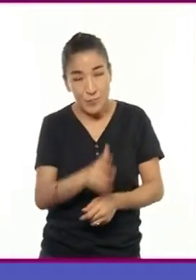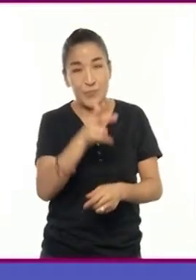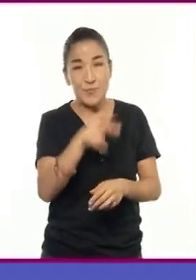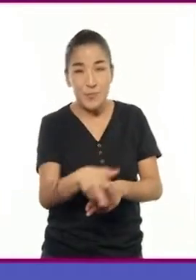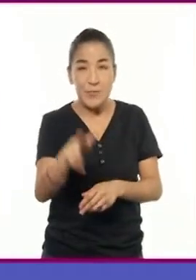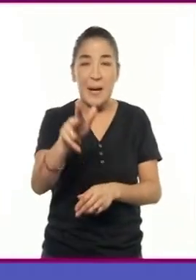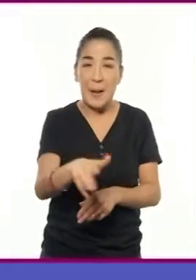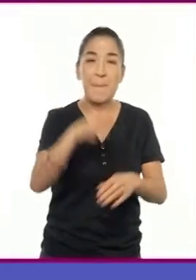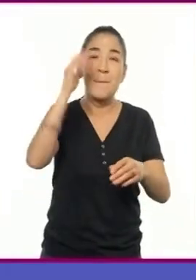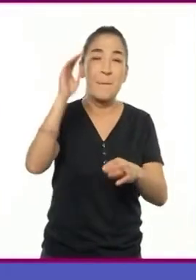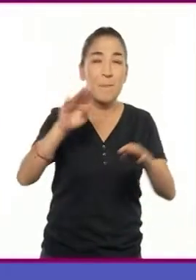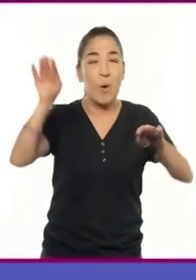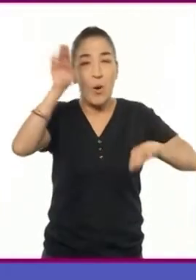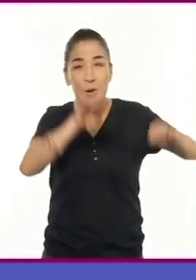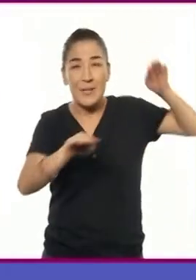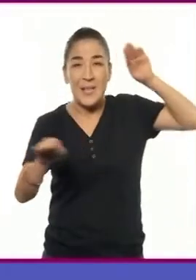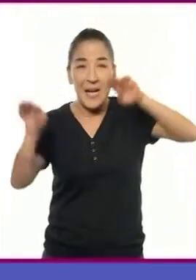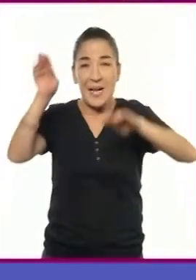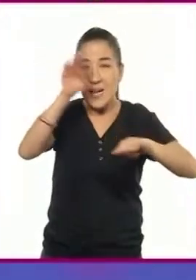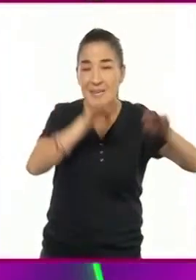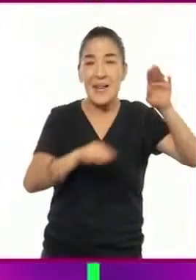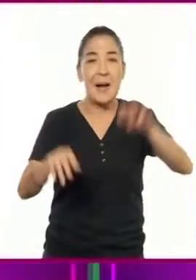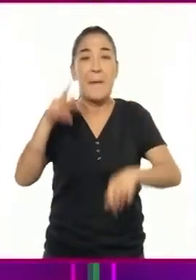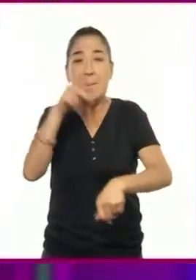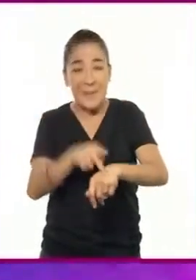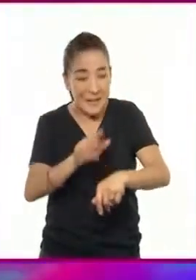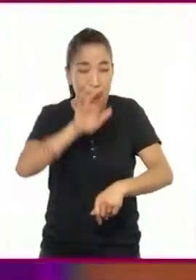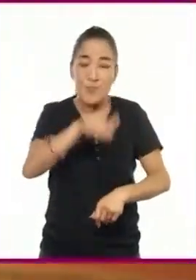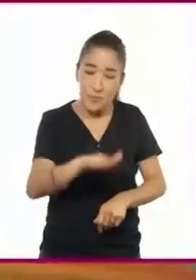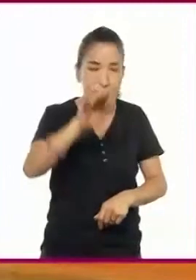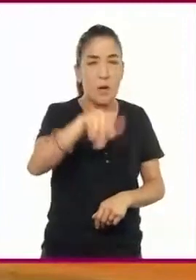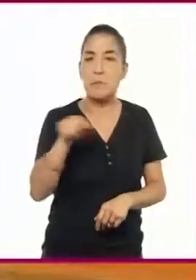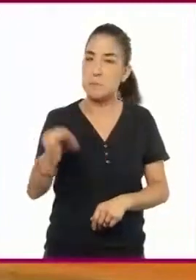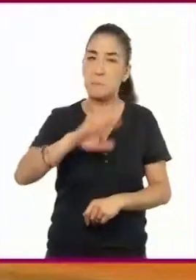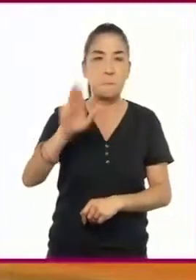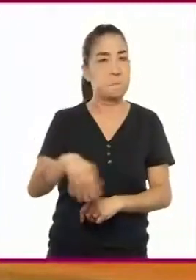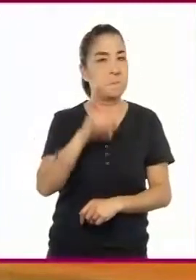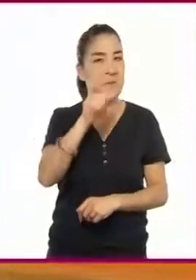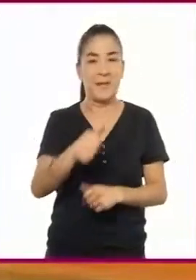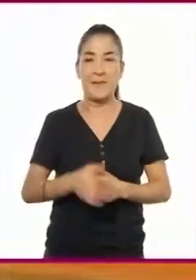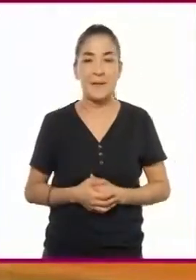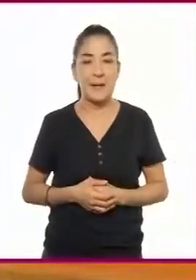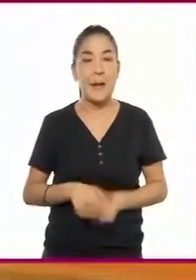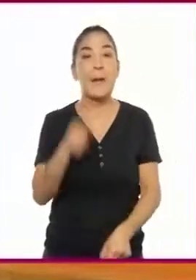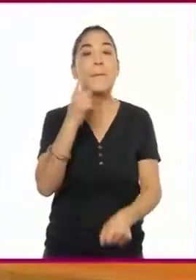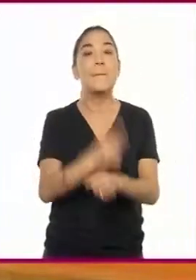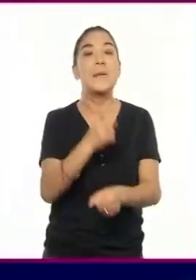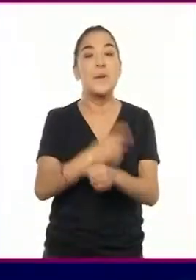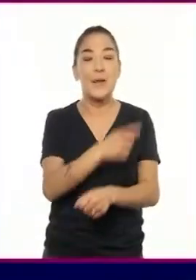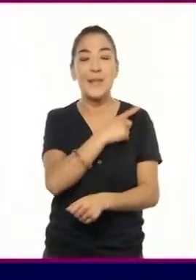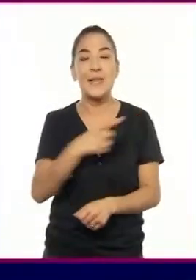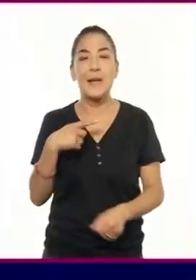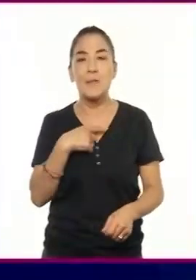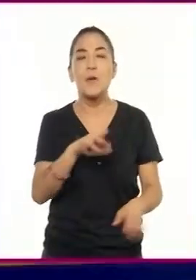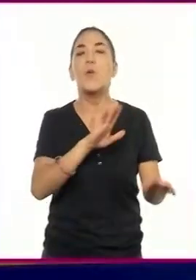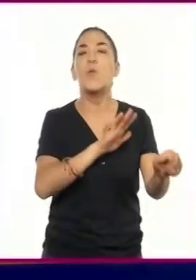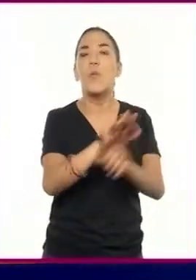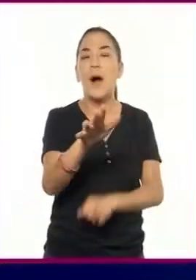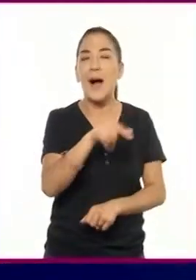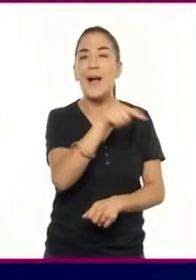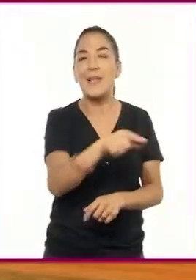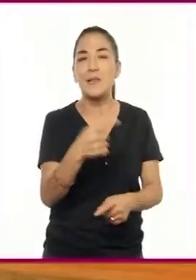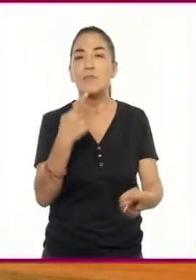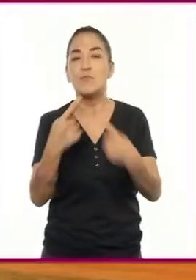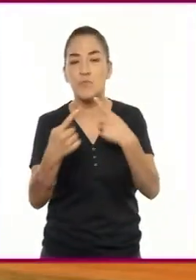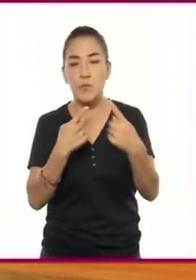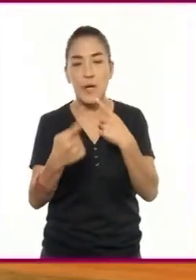piedra por piedra, no morirás. Primero, hay que identificar los diálogos existentes. Es bueno